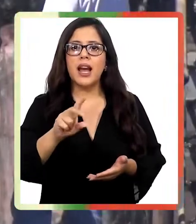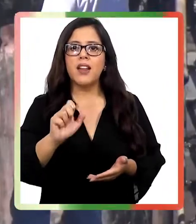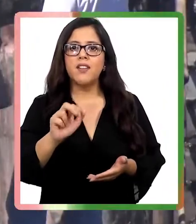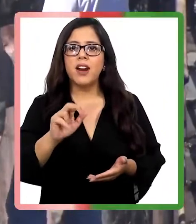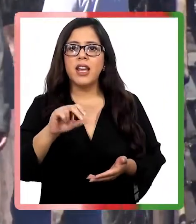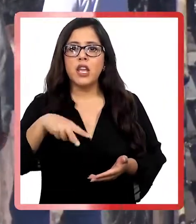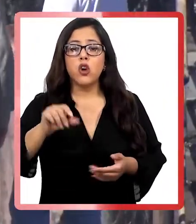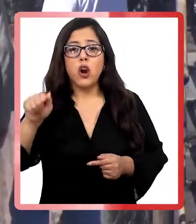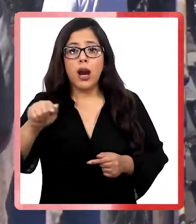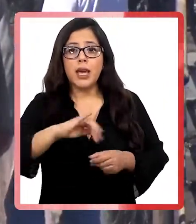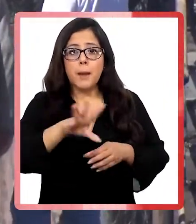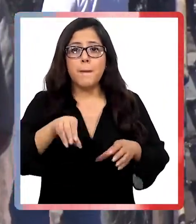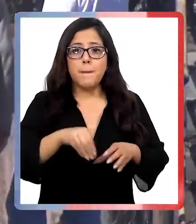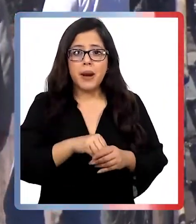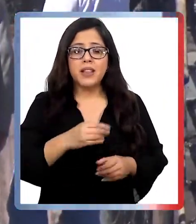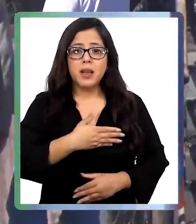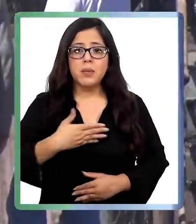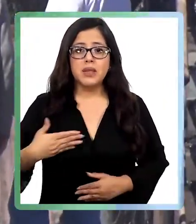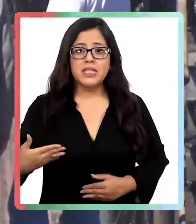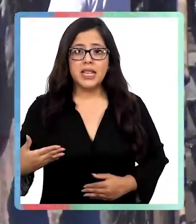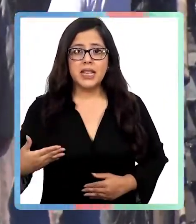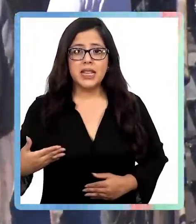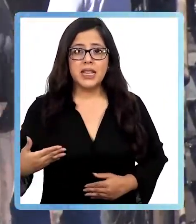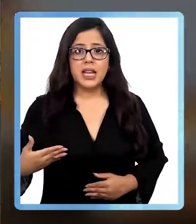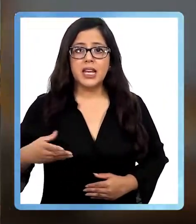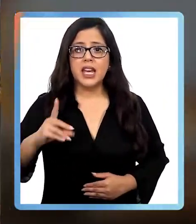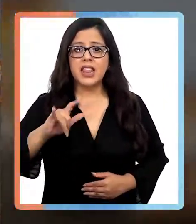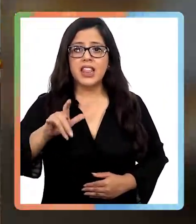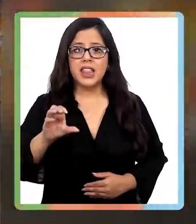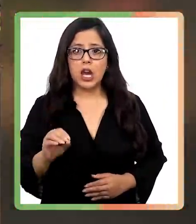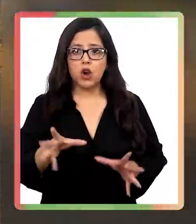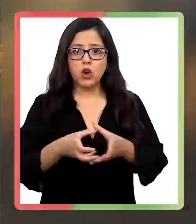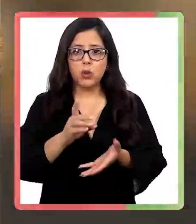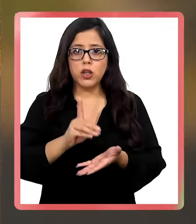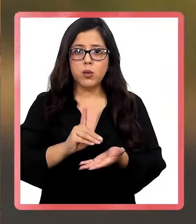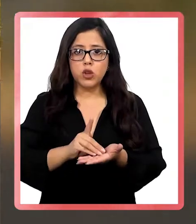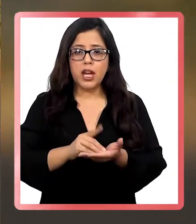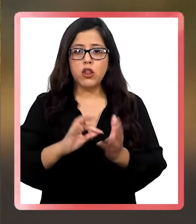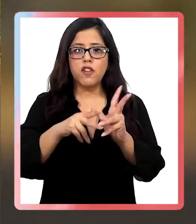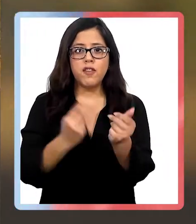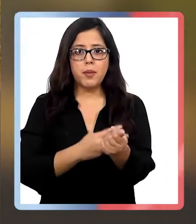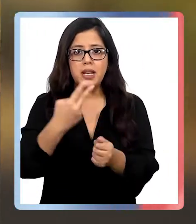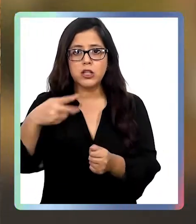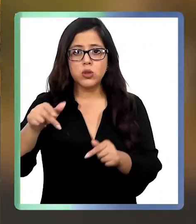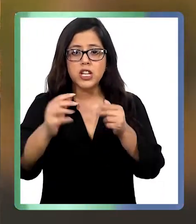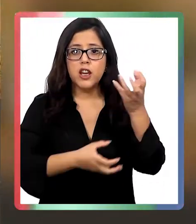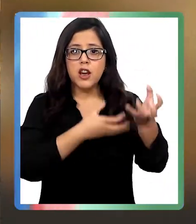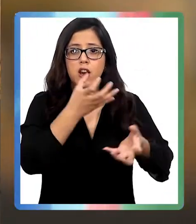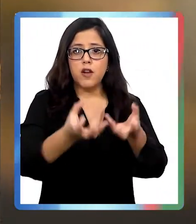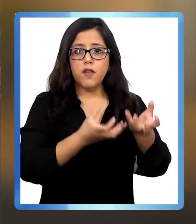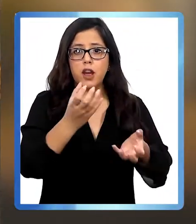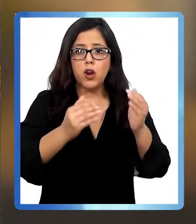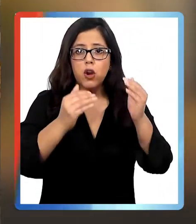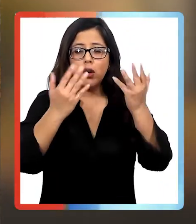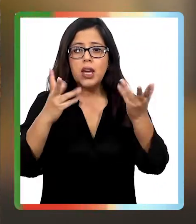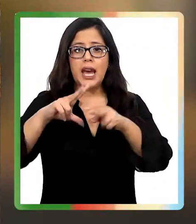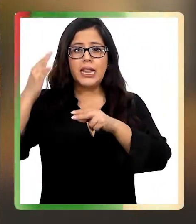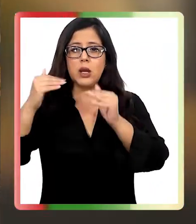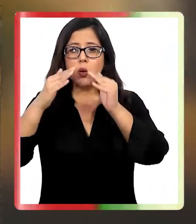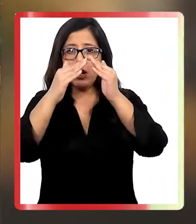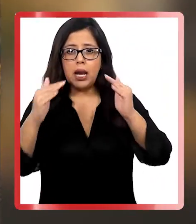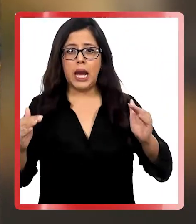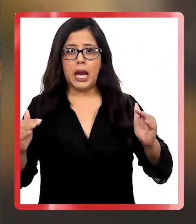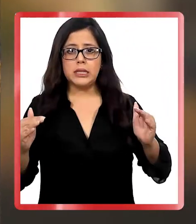presidente de la Cámara de Diputados, Diego Paulsen. El fuego finalmente terminó por alcanzar y quemar una antigua casa patronal